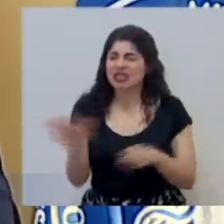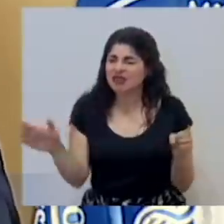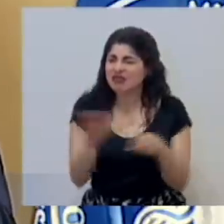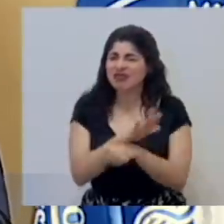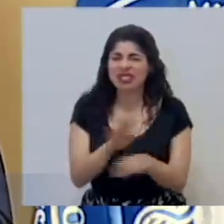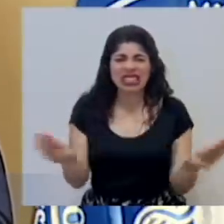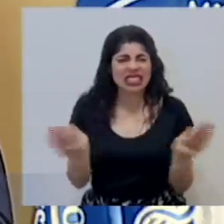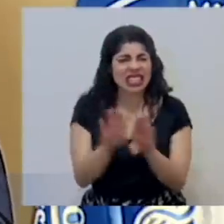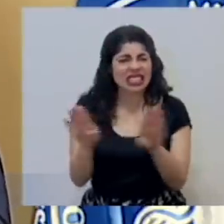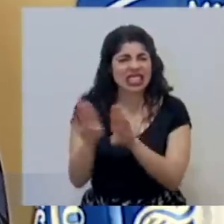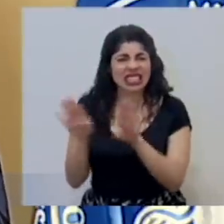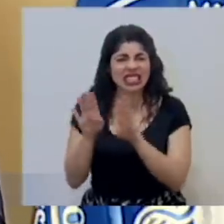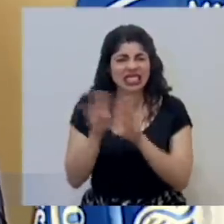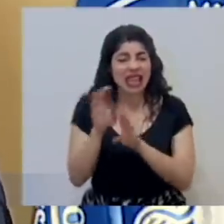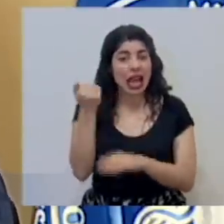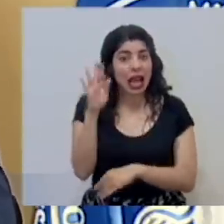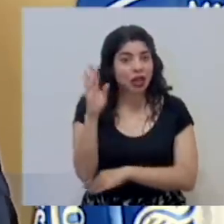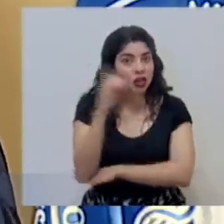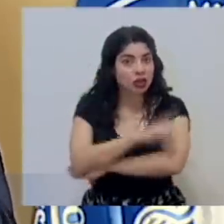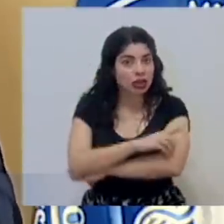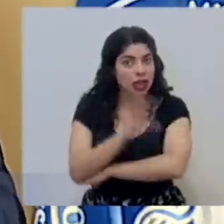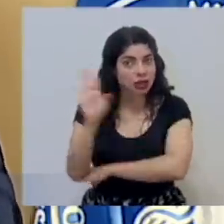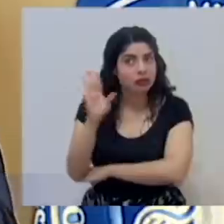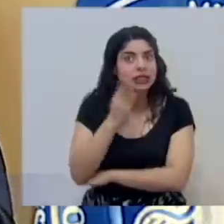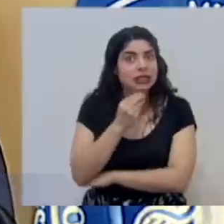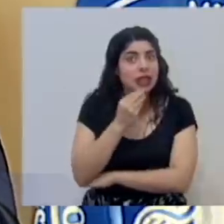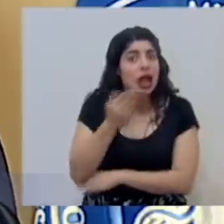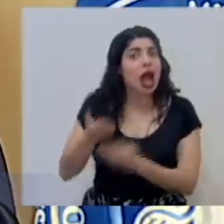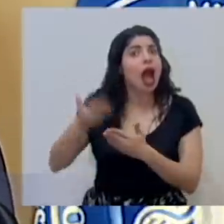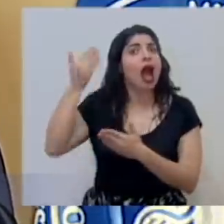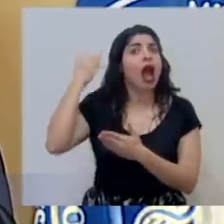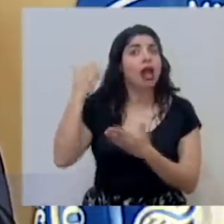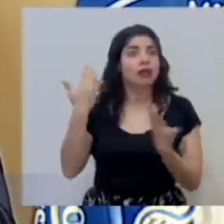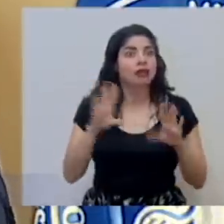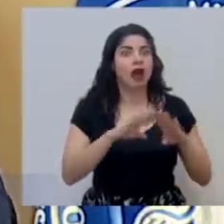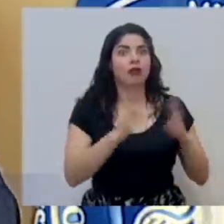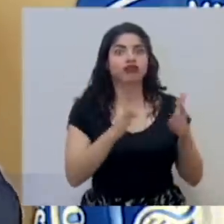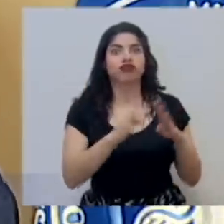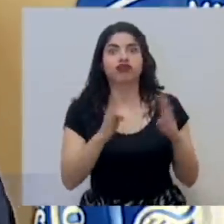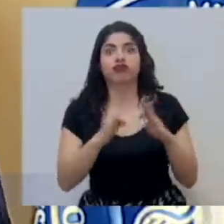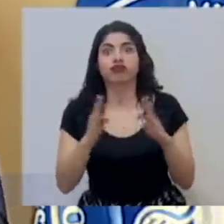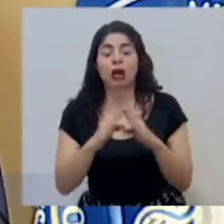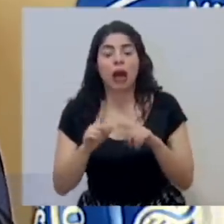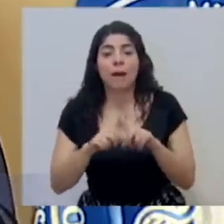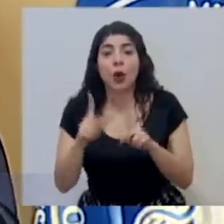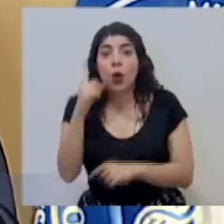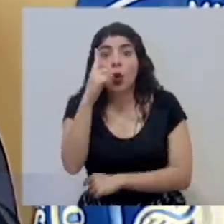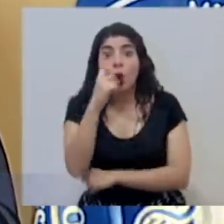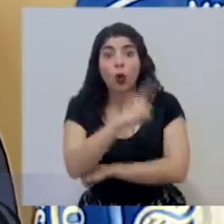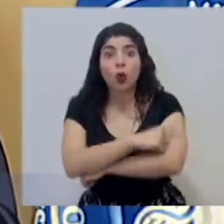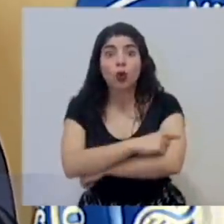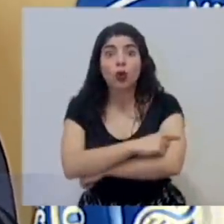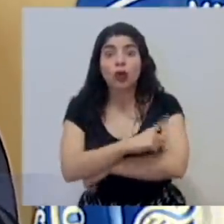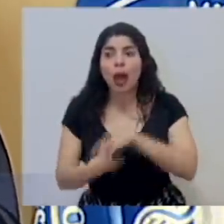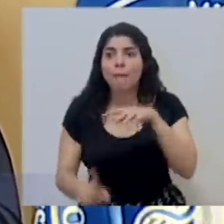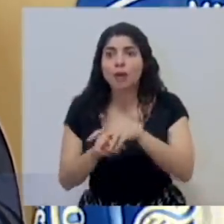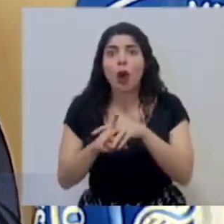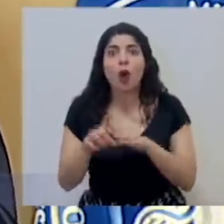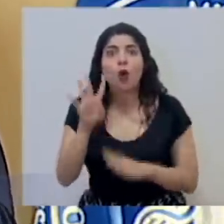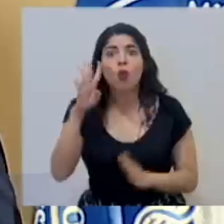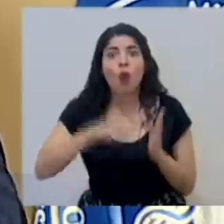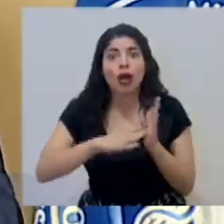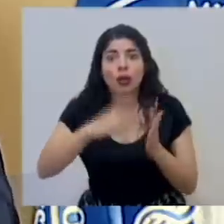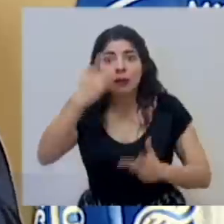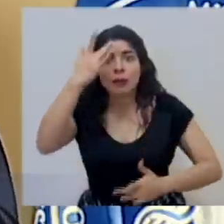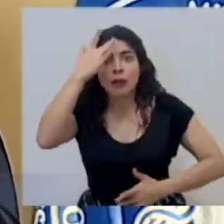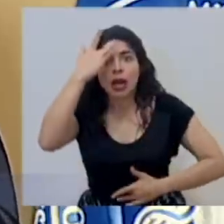cierre total en esta materia, luego de estar en procesos de mayor apertura, porque reportó en un día cuatro mil